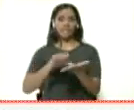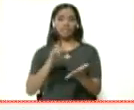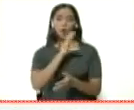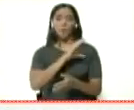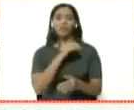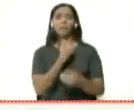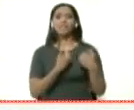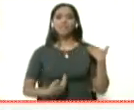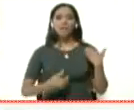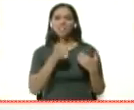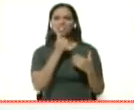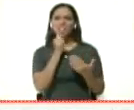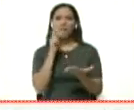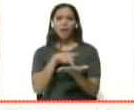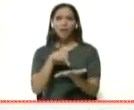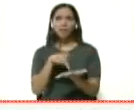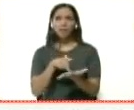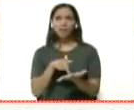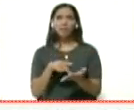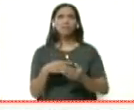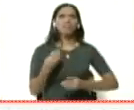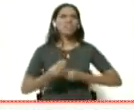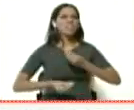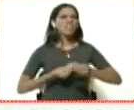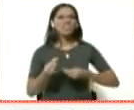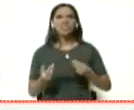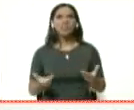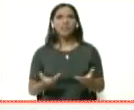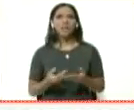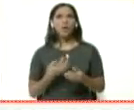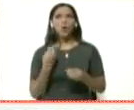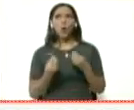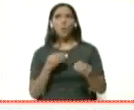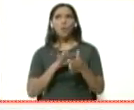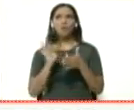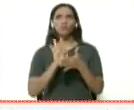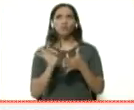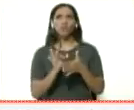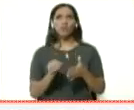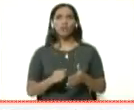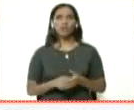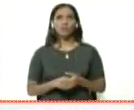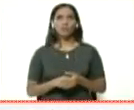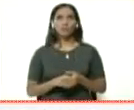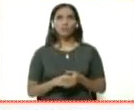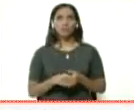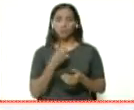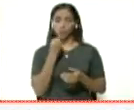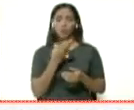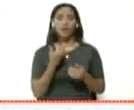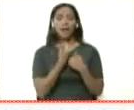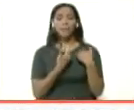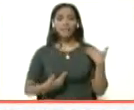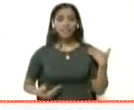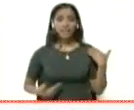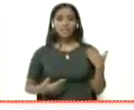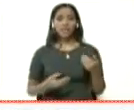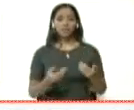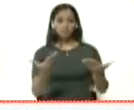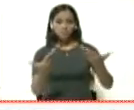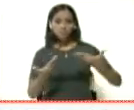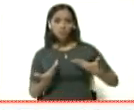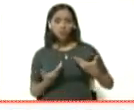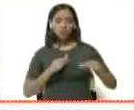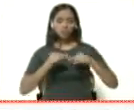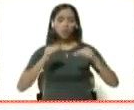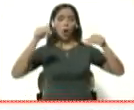presidencial. ¿Quiénes van a estar ahí? ¿Qué van a hacer? ¿Cómo va a funcionar? Sí, bueno, el presidente nos dio la instrucción